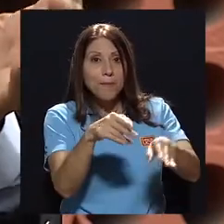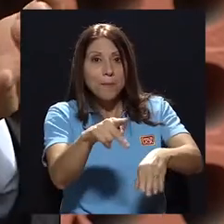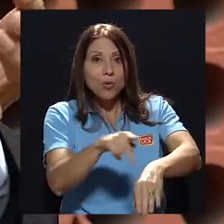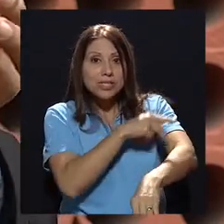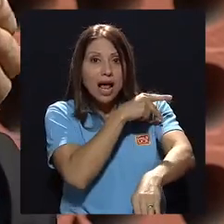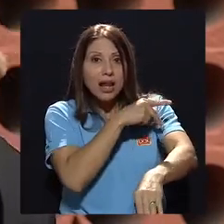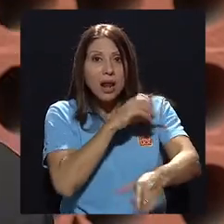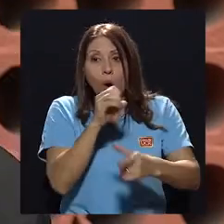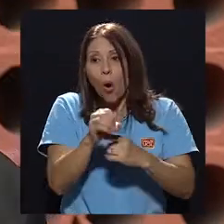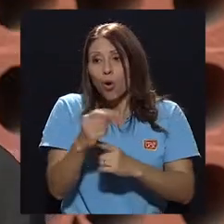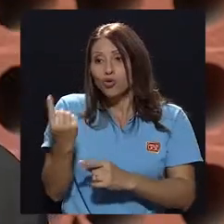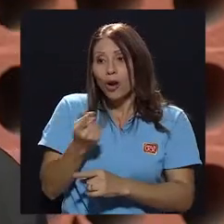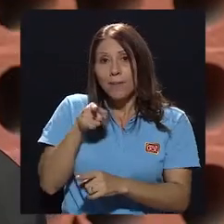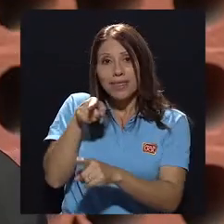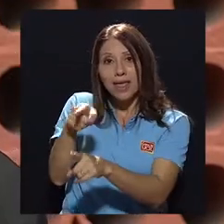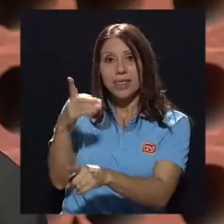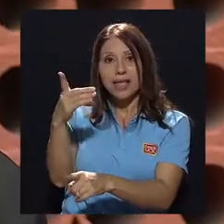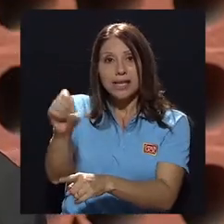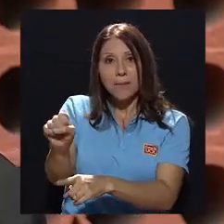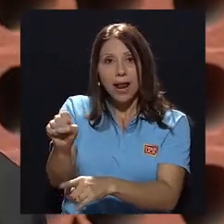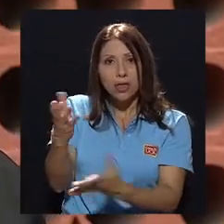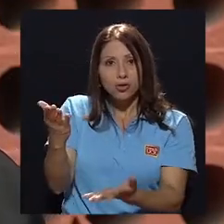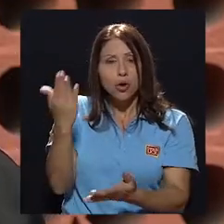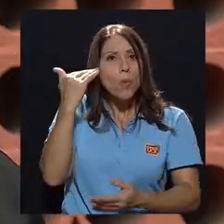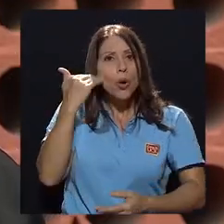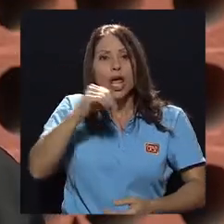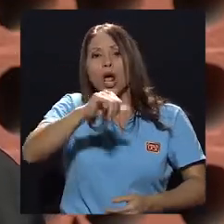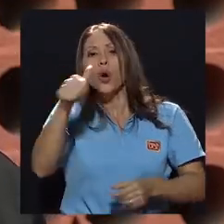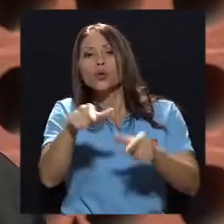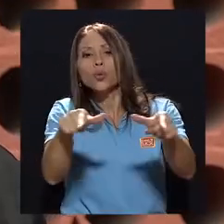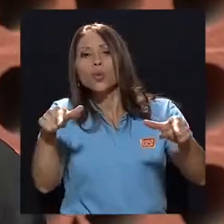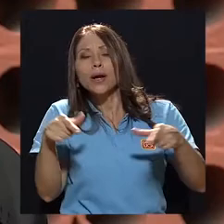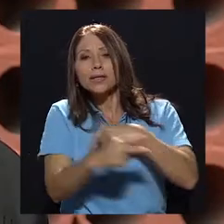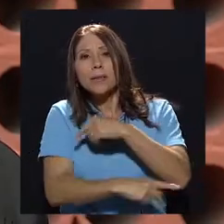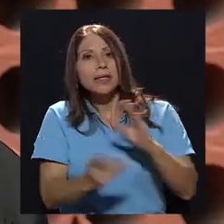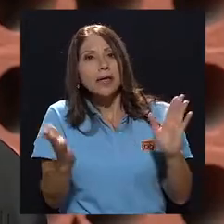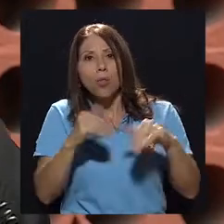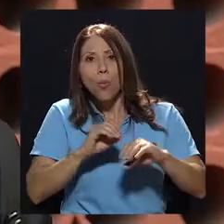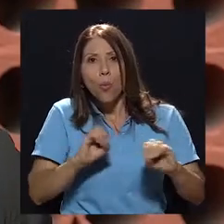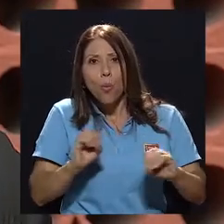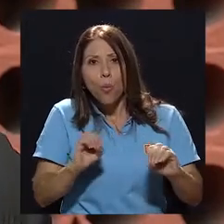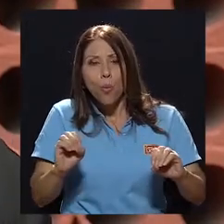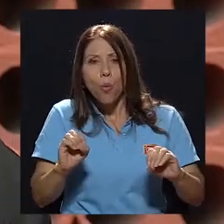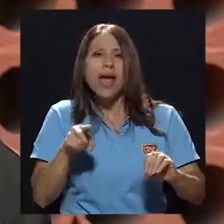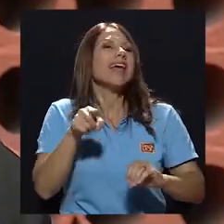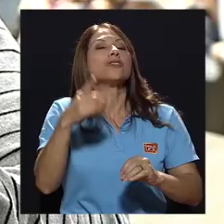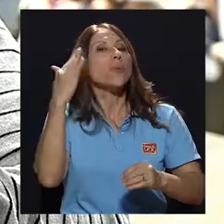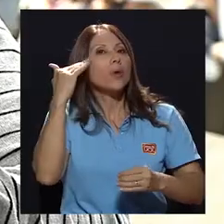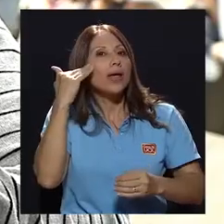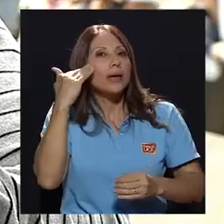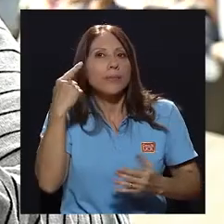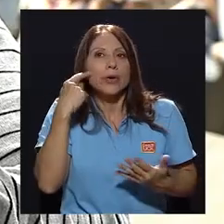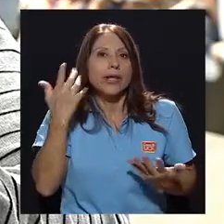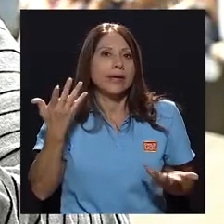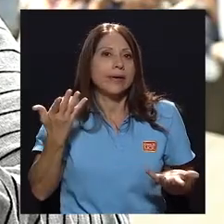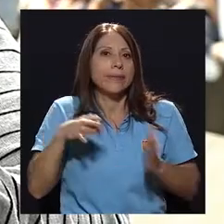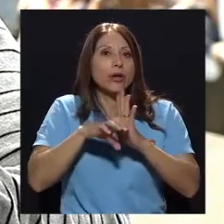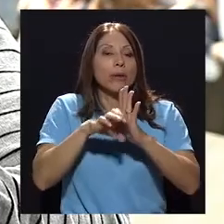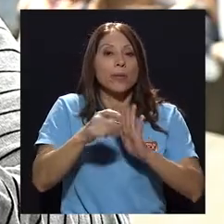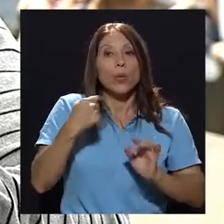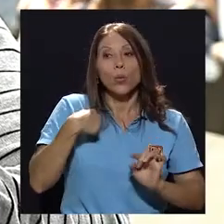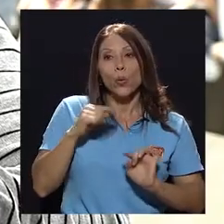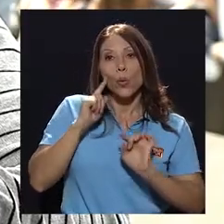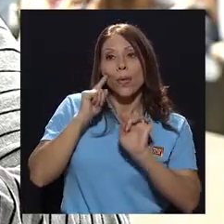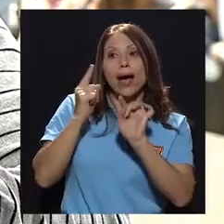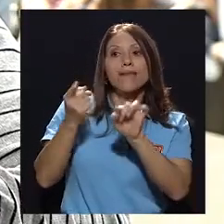o solo en Desamparados, y por qué el resto del país no los tiene. Entonces, eso ha sido mucho porque, hey, de repente alguien, a ver, y si uno va a